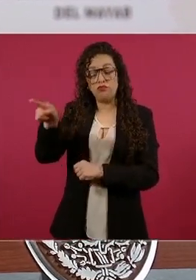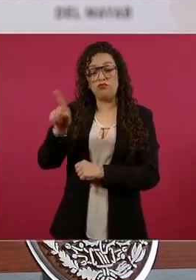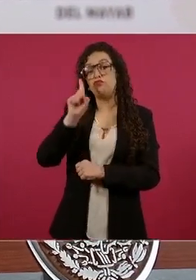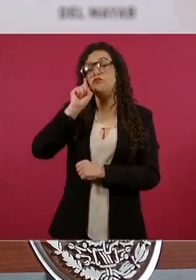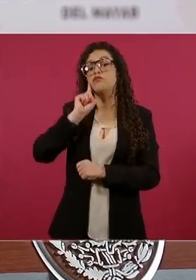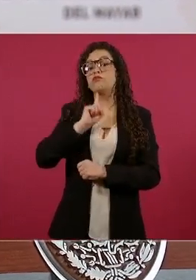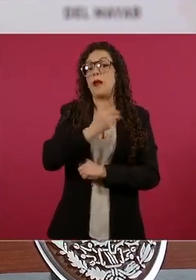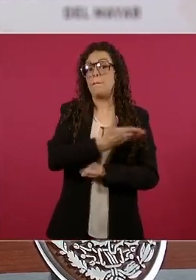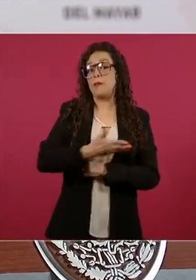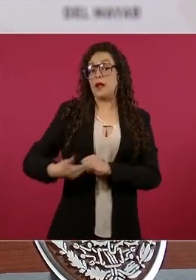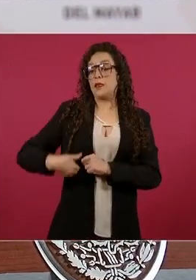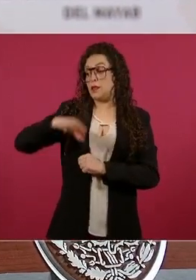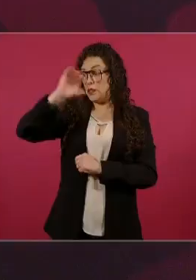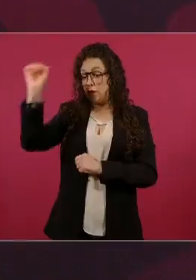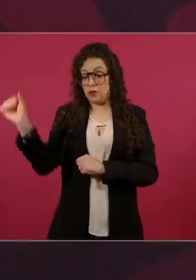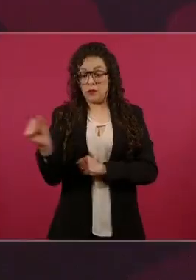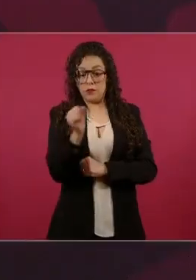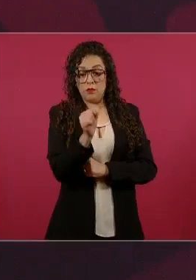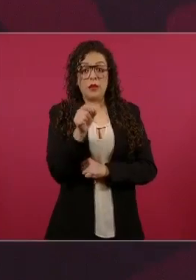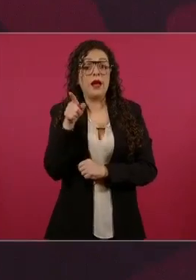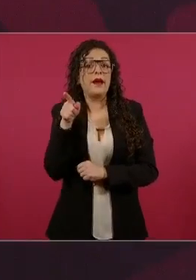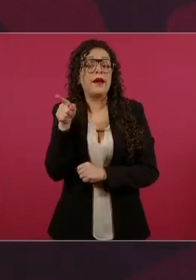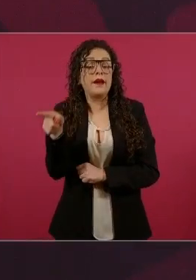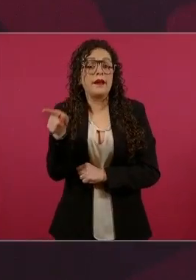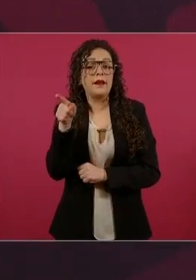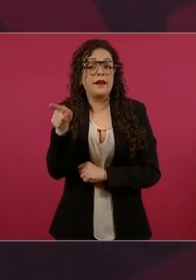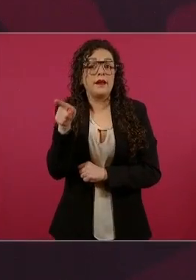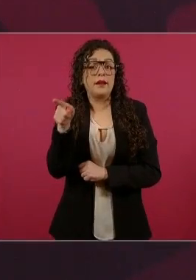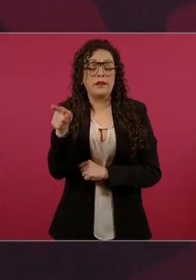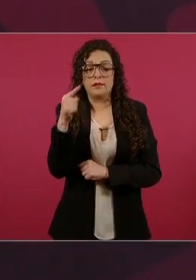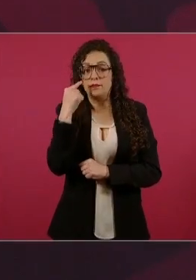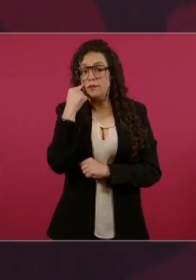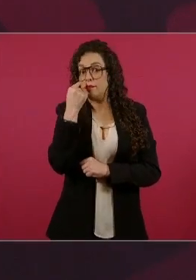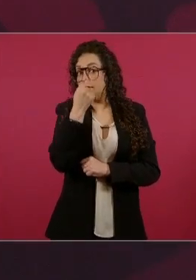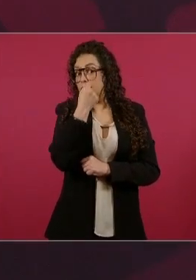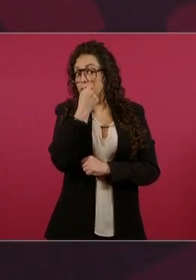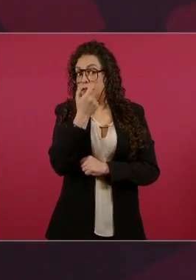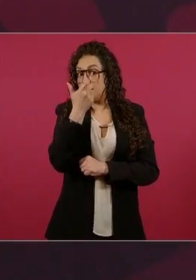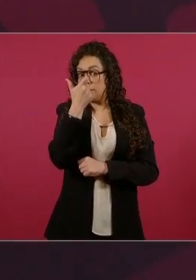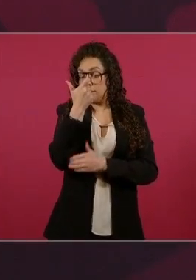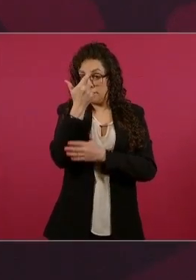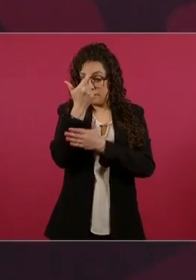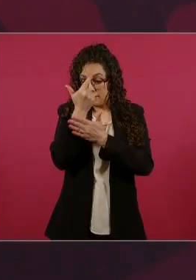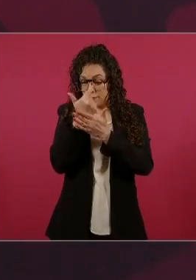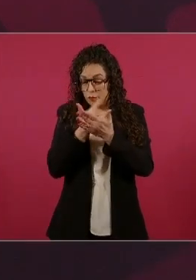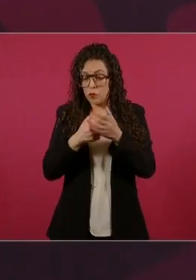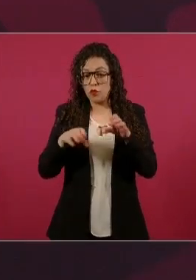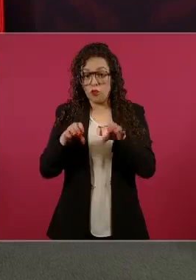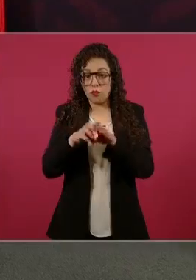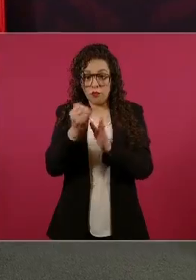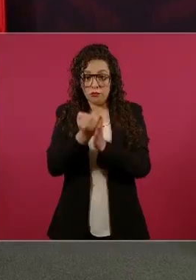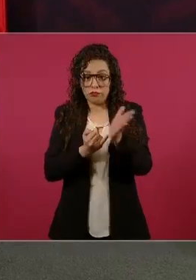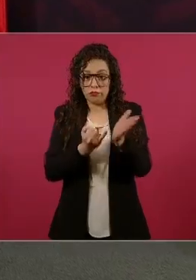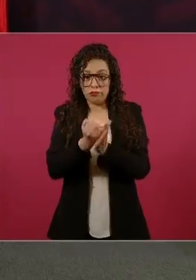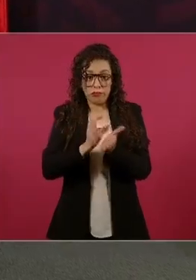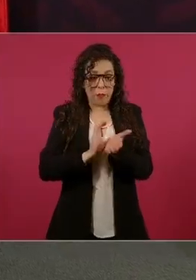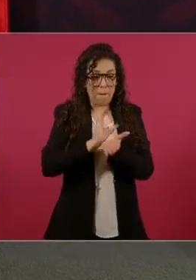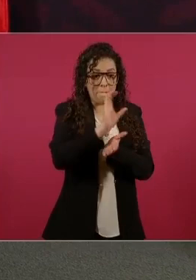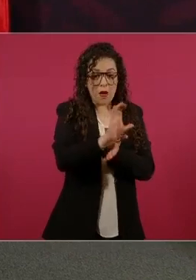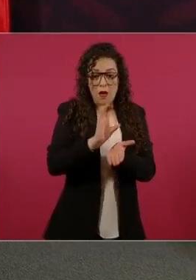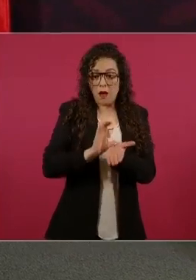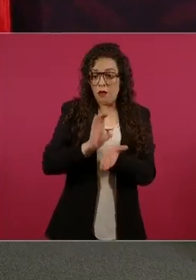sobre el ejercicio del presupuesto. Entonces, se está